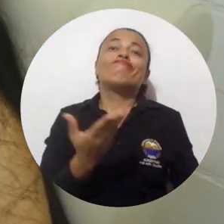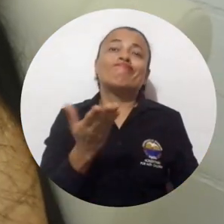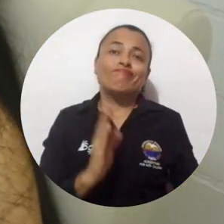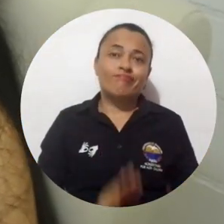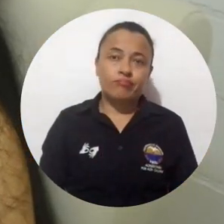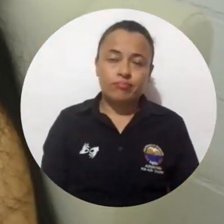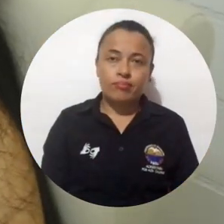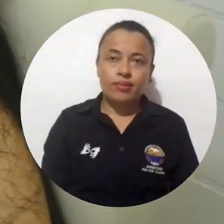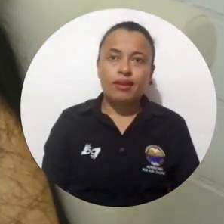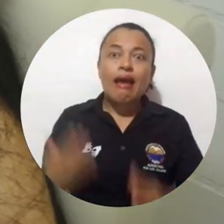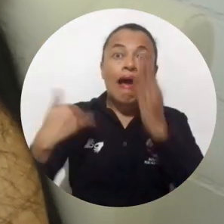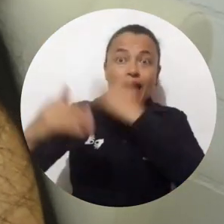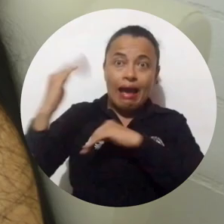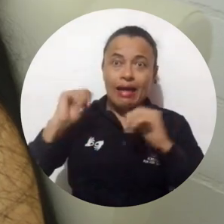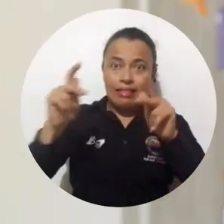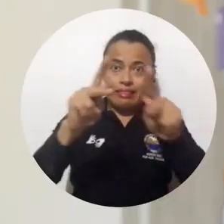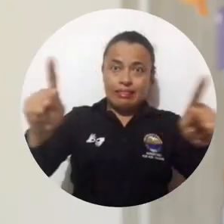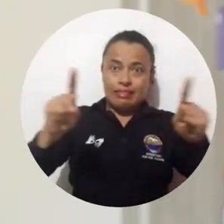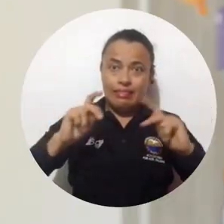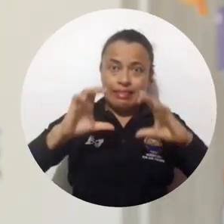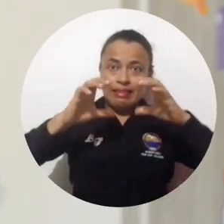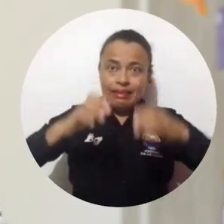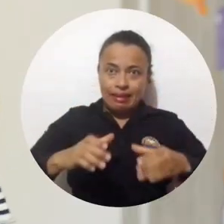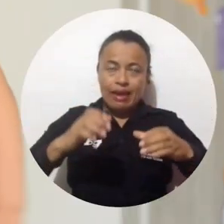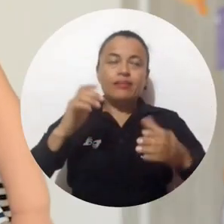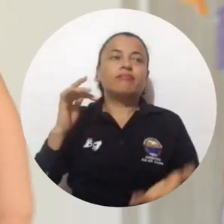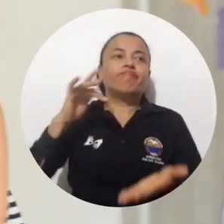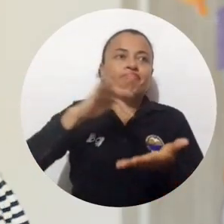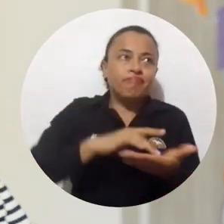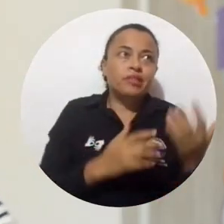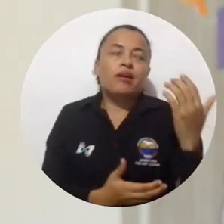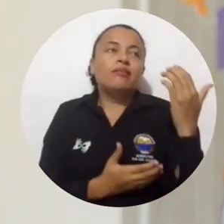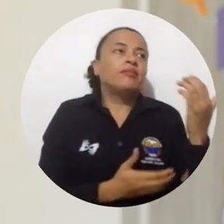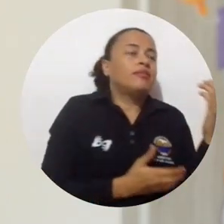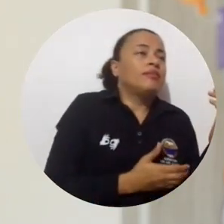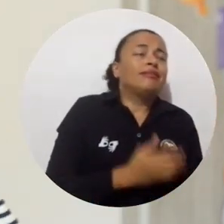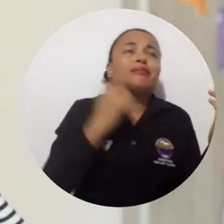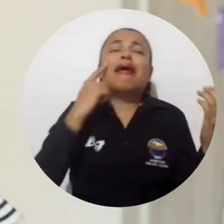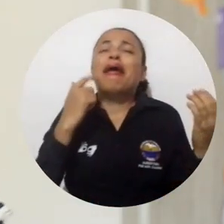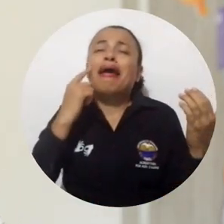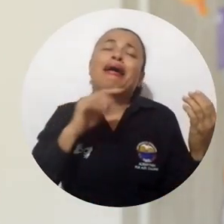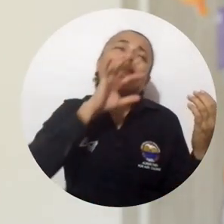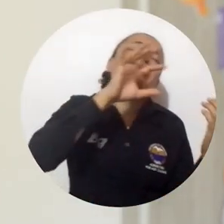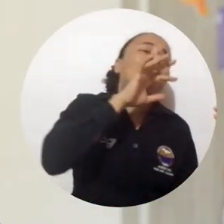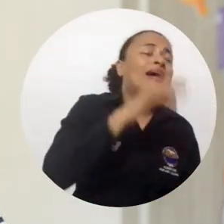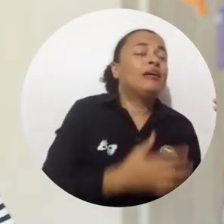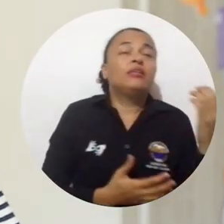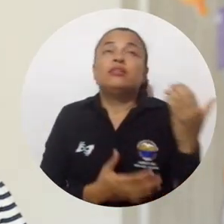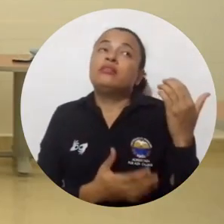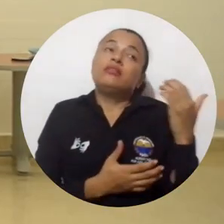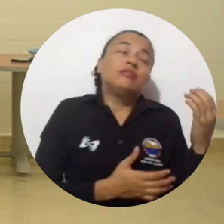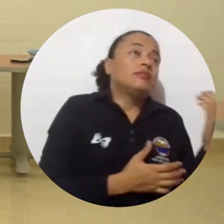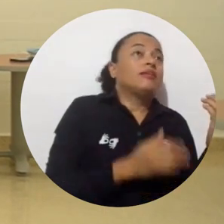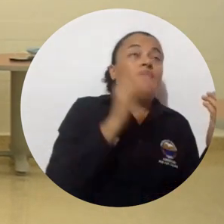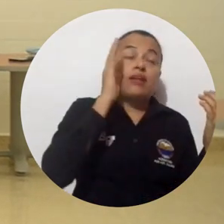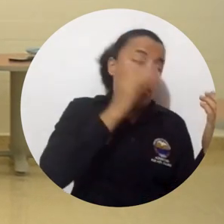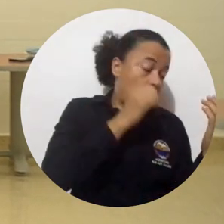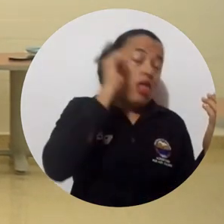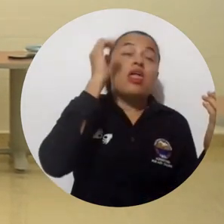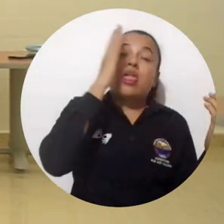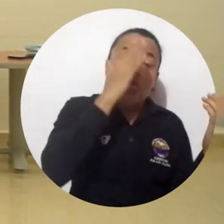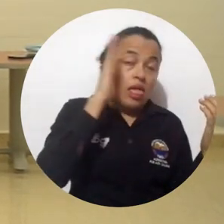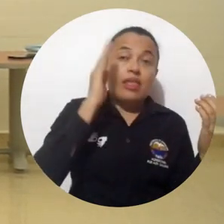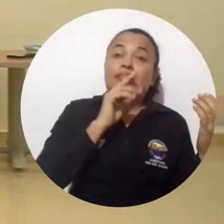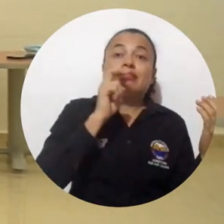Antes, pues a nosotros nos tocaba entrar a los salones con los niños y que ellos estén llorando, gritando. Es no